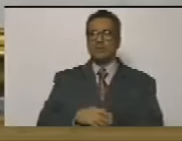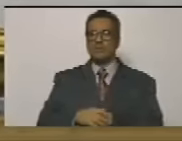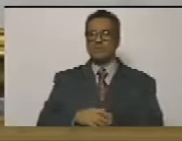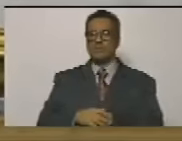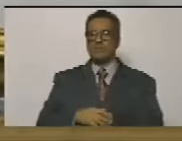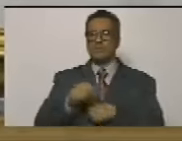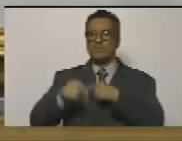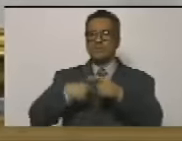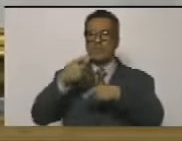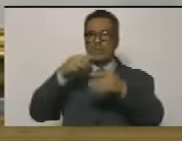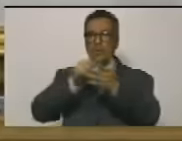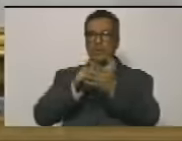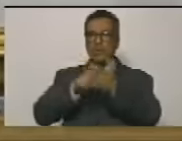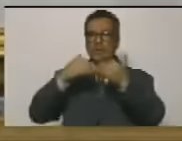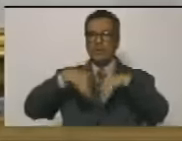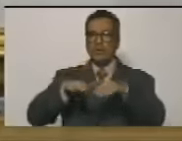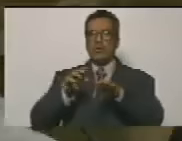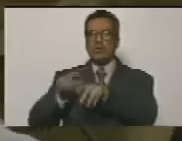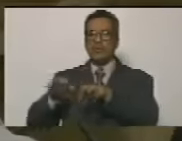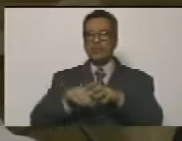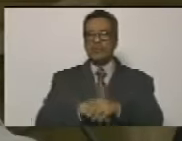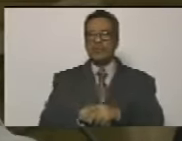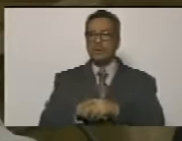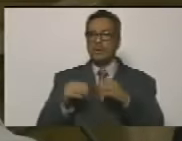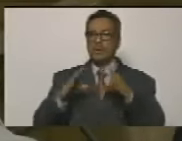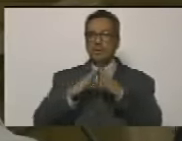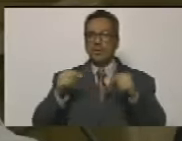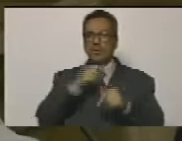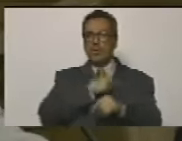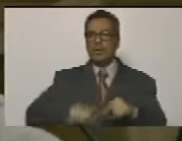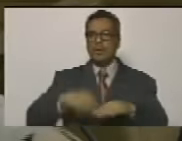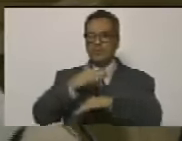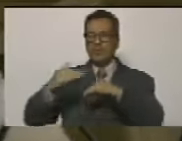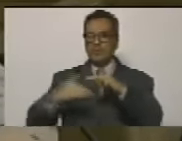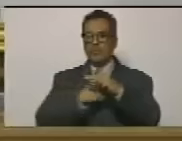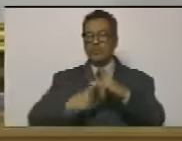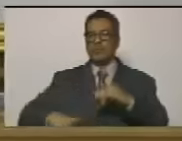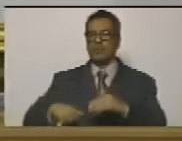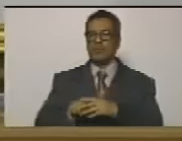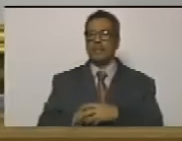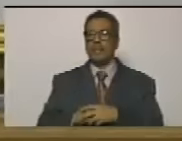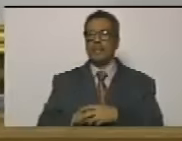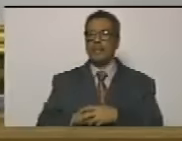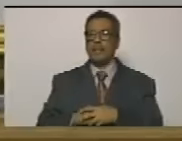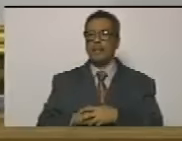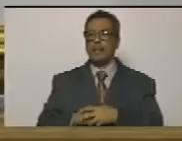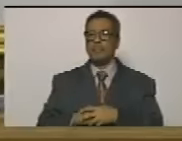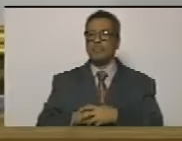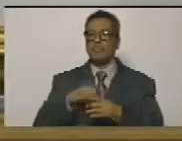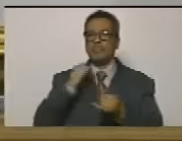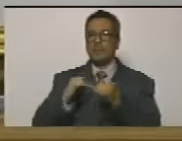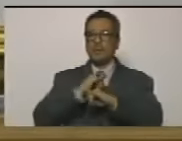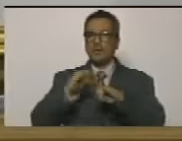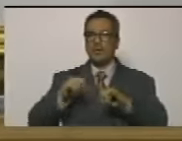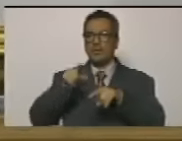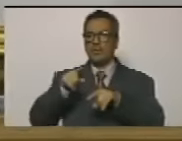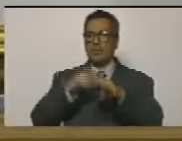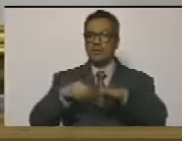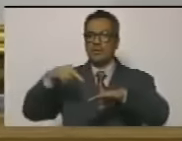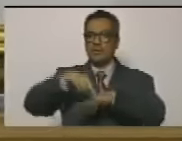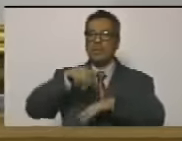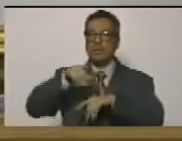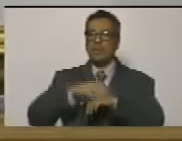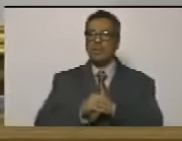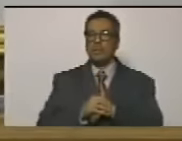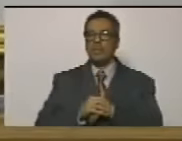siguiente punto en el orden del día ciudadana secretaria es todo ciudadano vicepresidente agotada la materia pues se levanta la